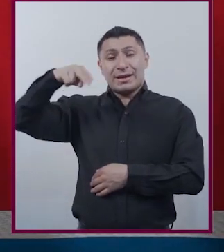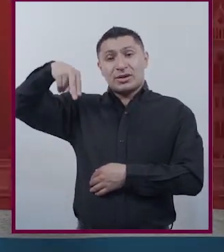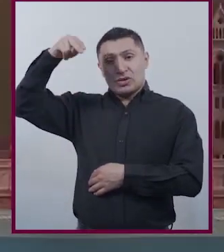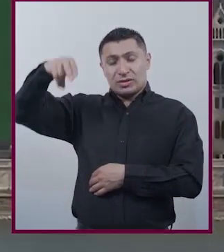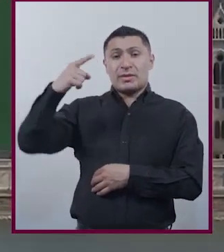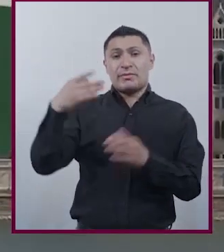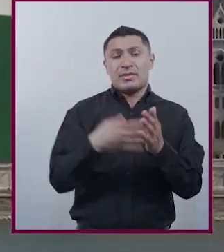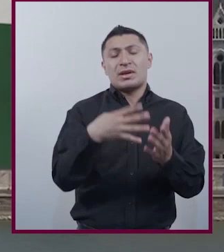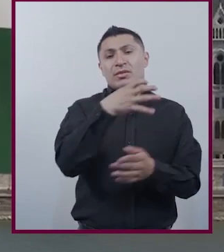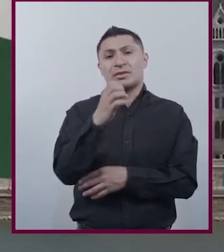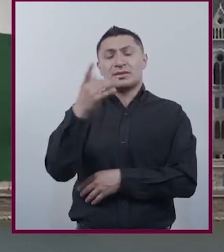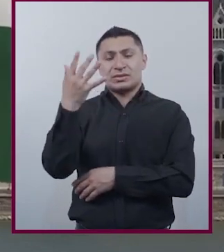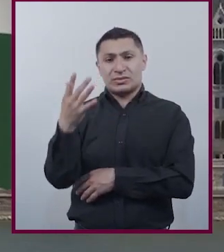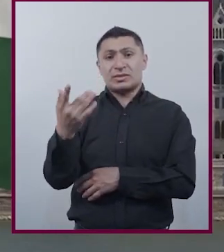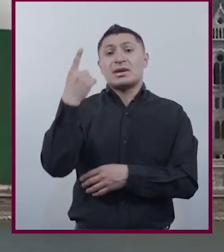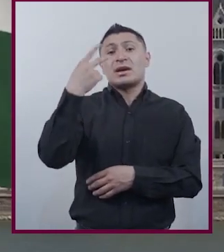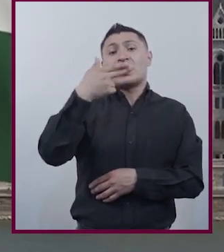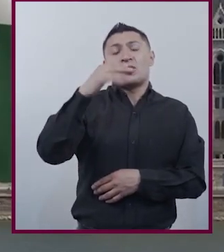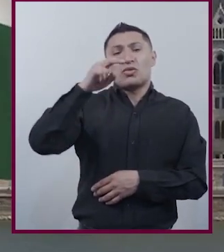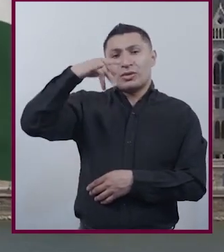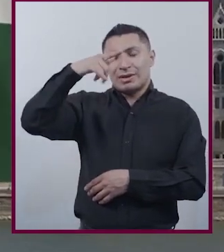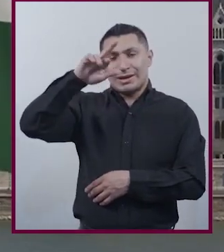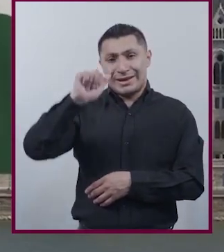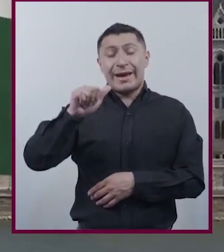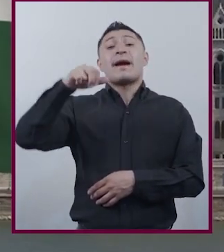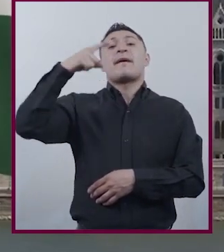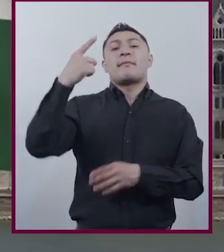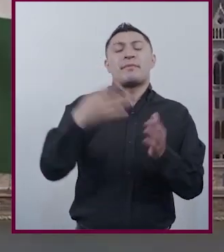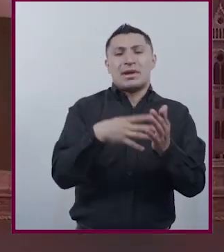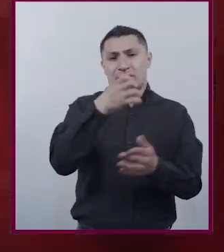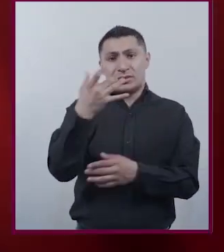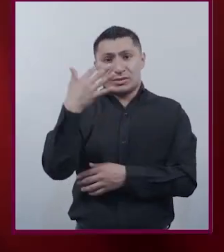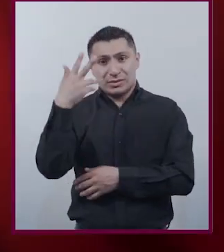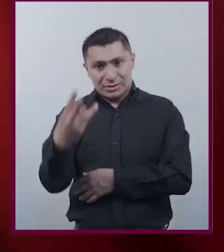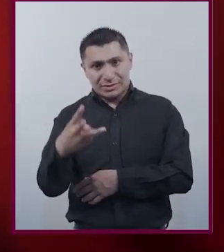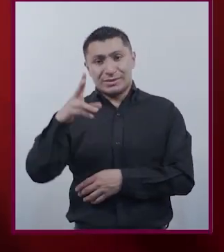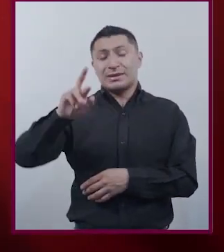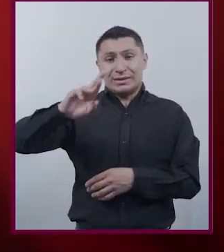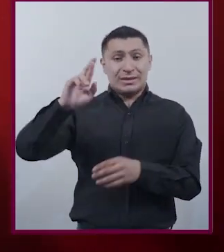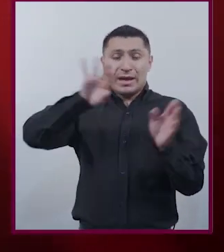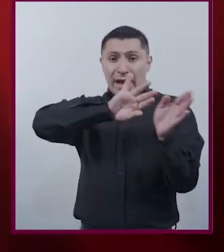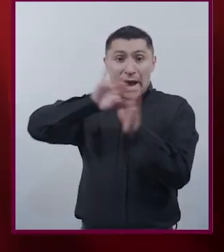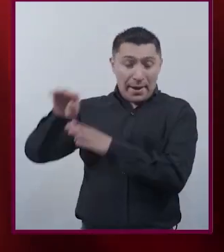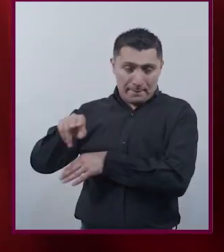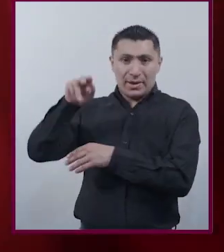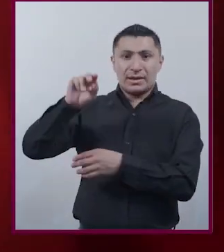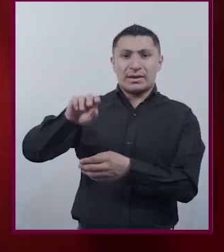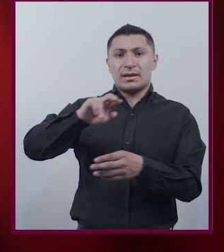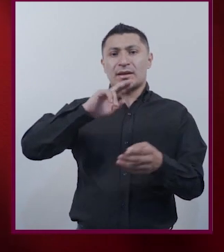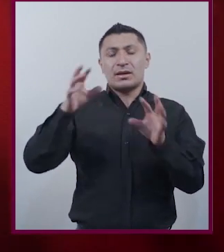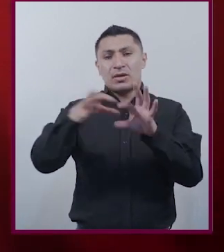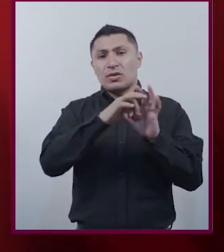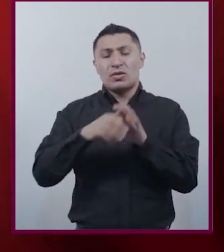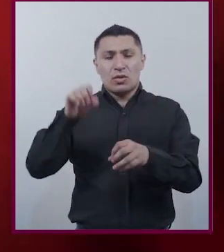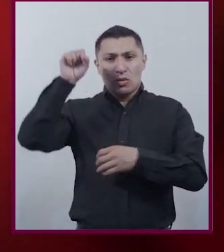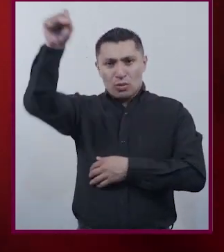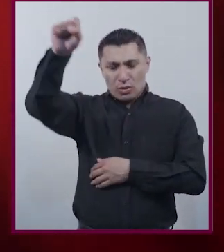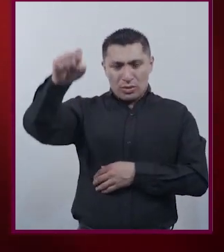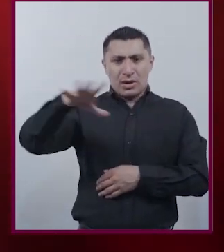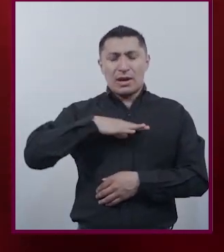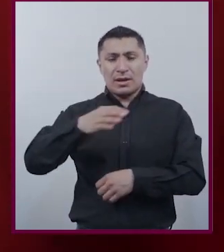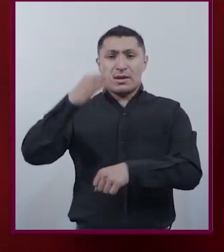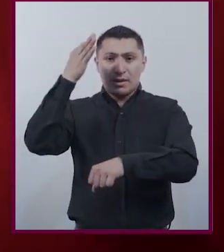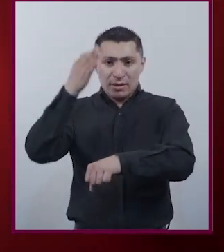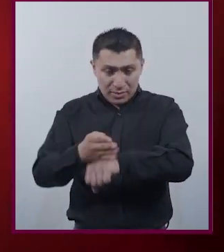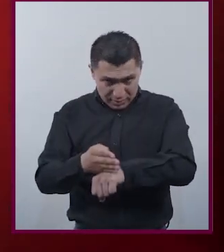Y Hungría en 1953? Esto si no tomamos en cuenta la Unión Soviética Donde se autoriza el aborto voluntario y